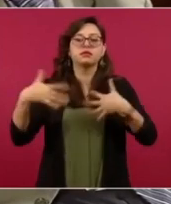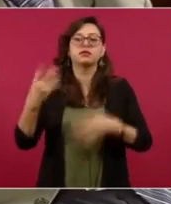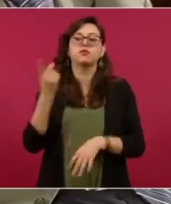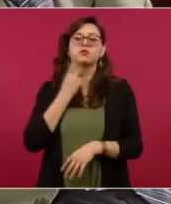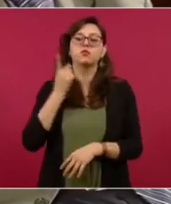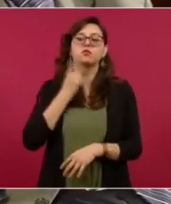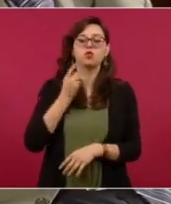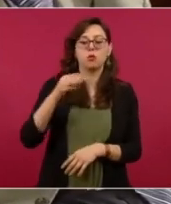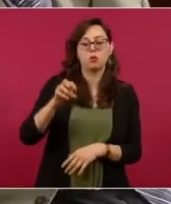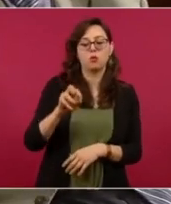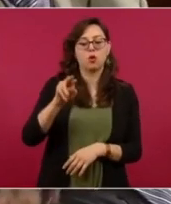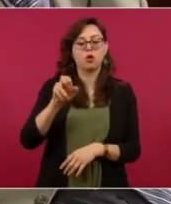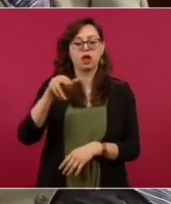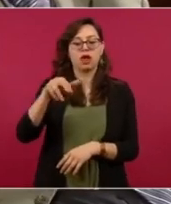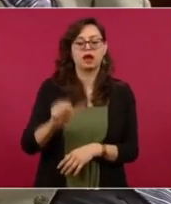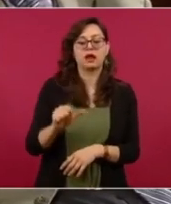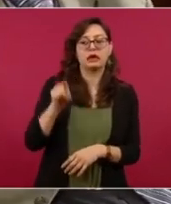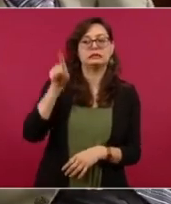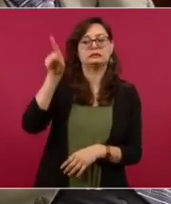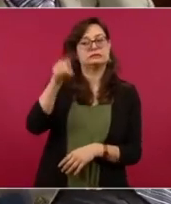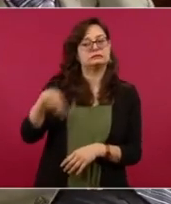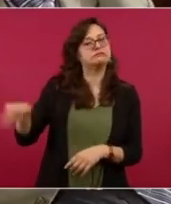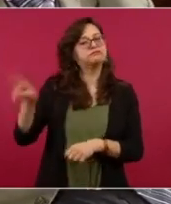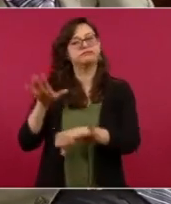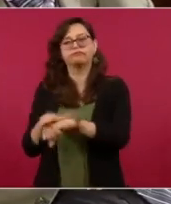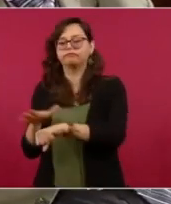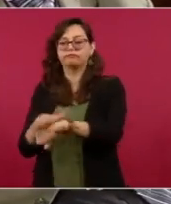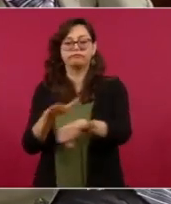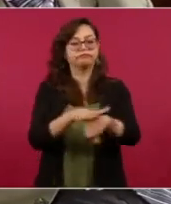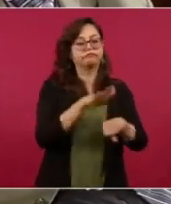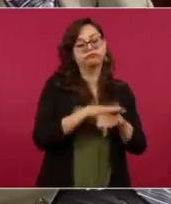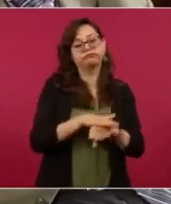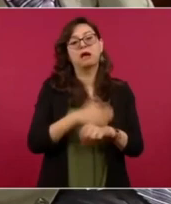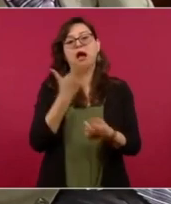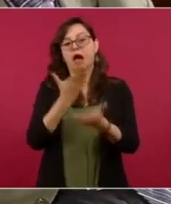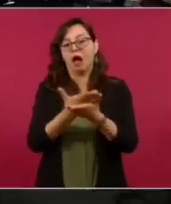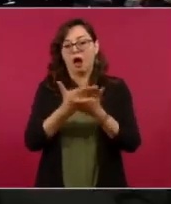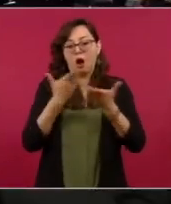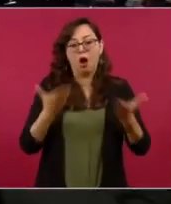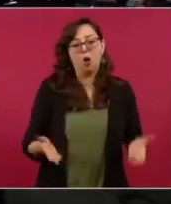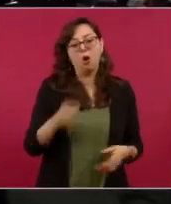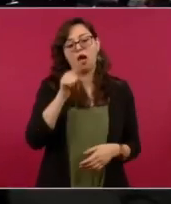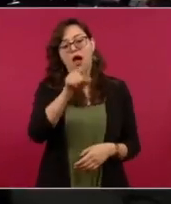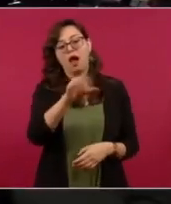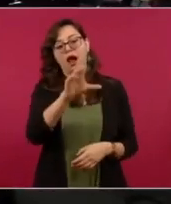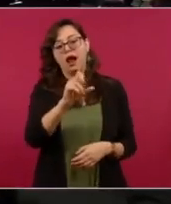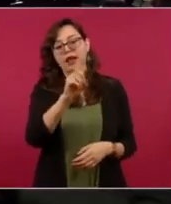con esta consigna de sigue Calderón un poco haciendo esta presión. Yo no